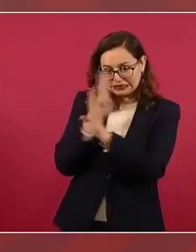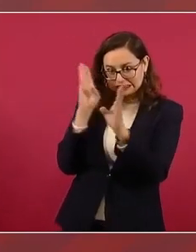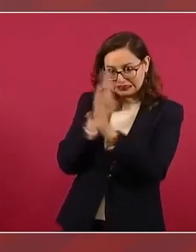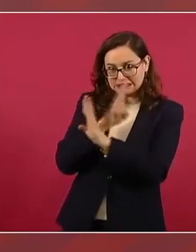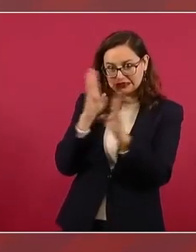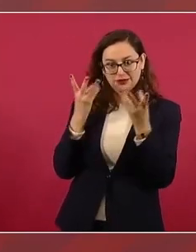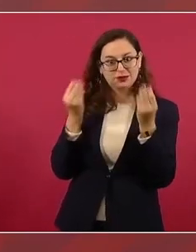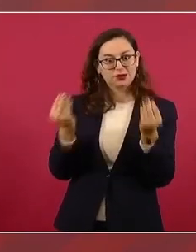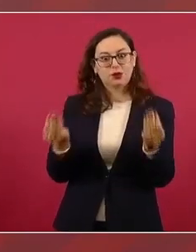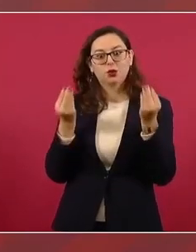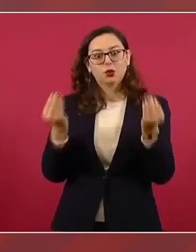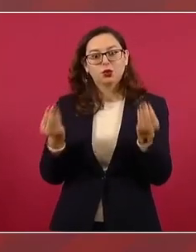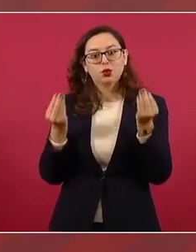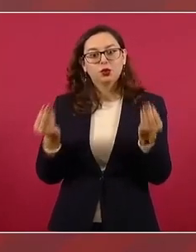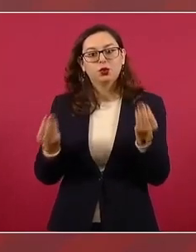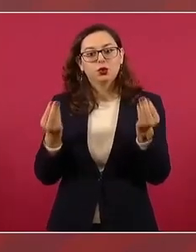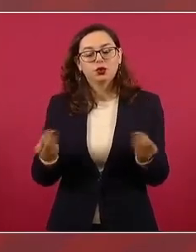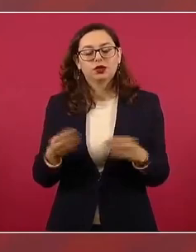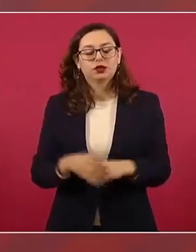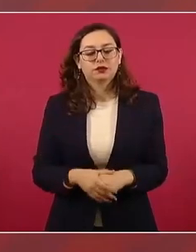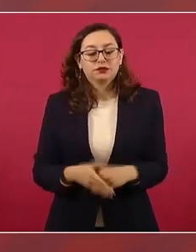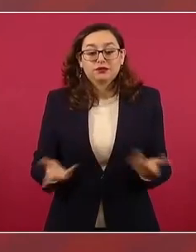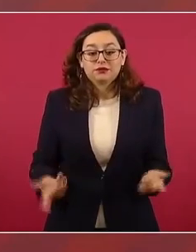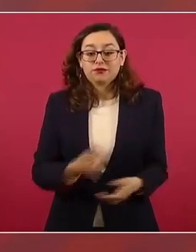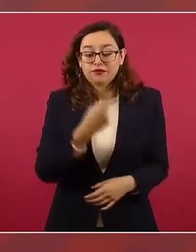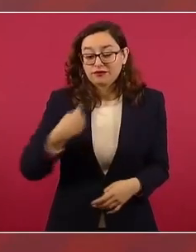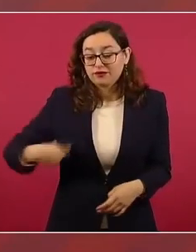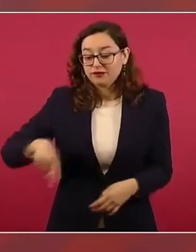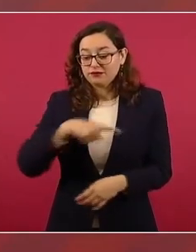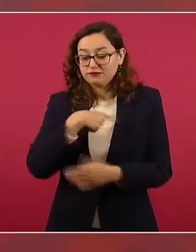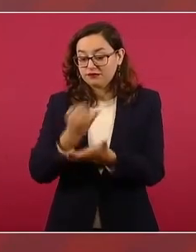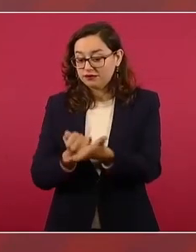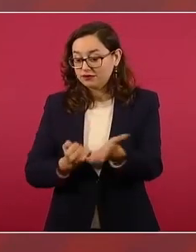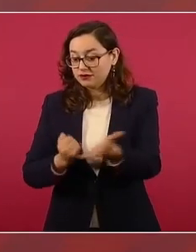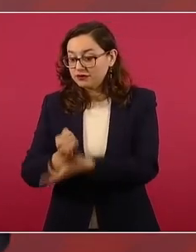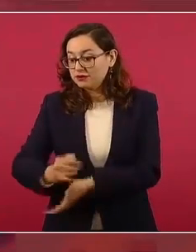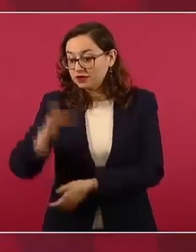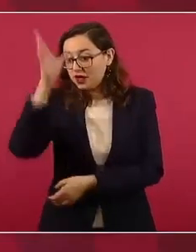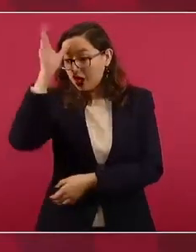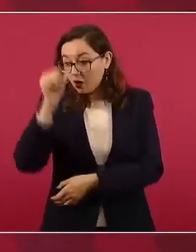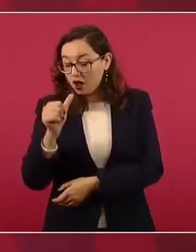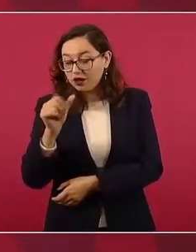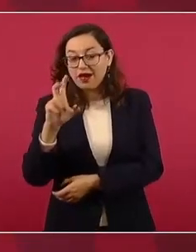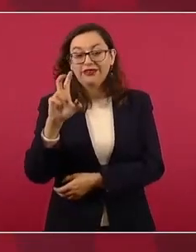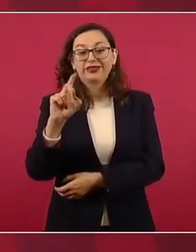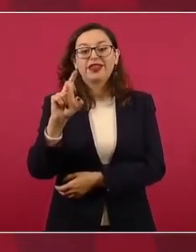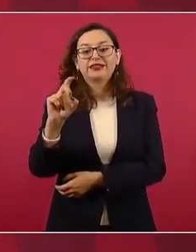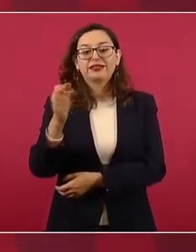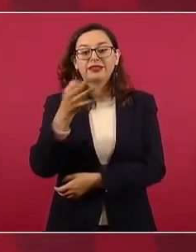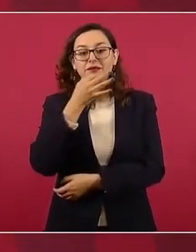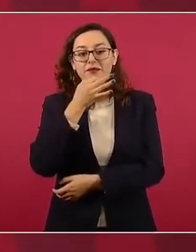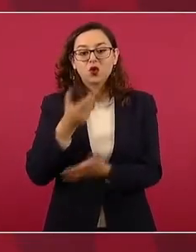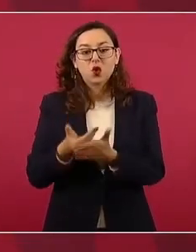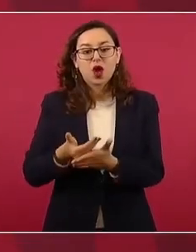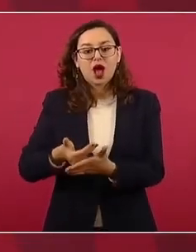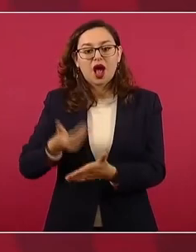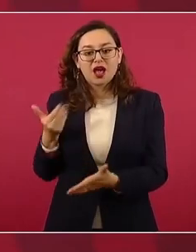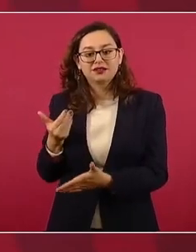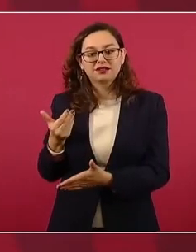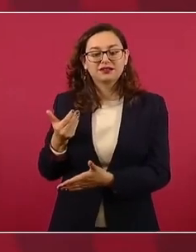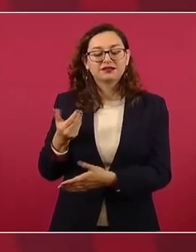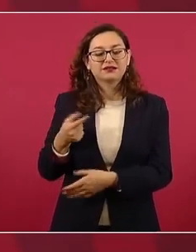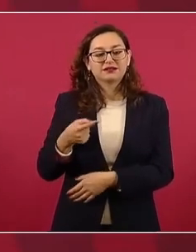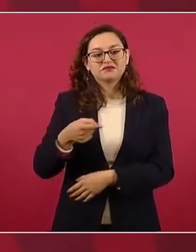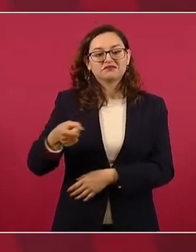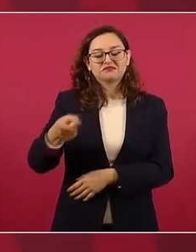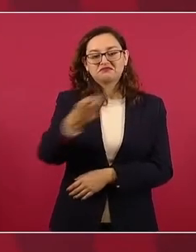y media hora antes, presentan